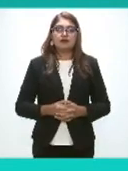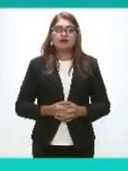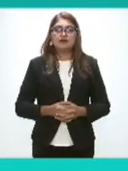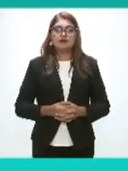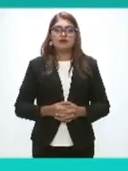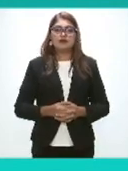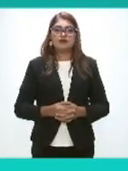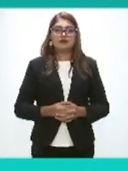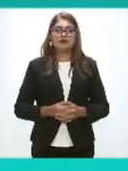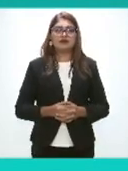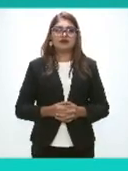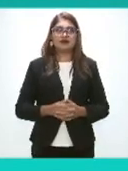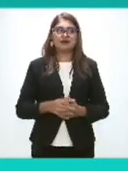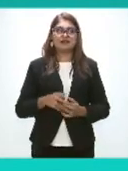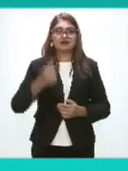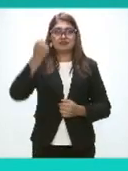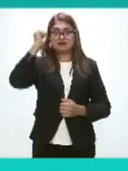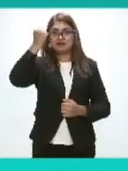Sinaloa